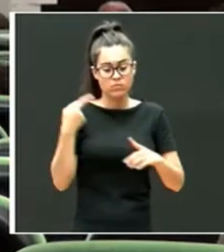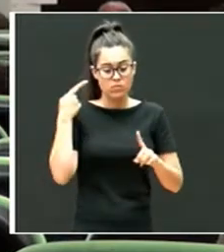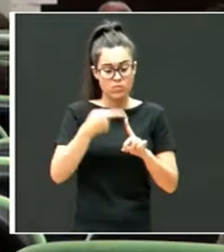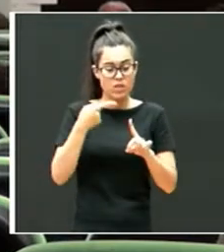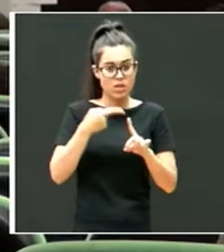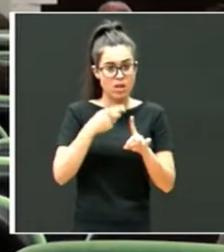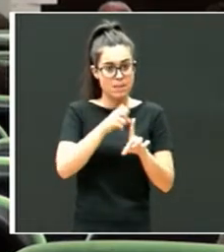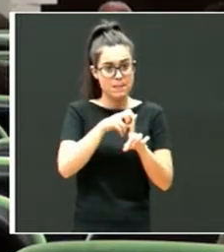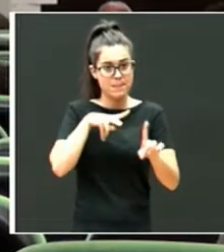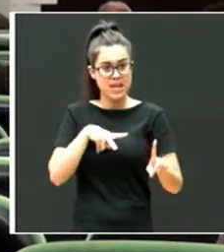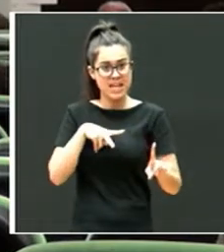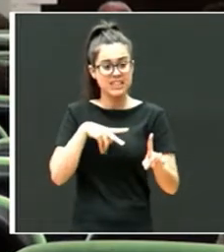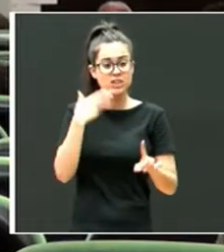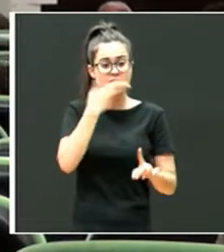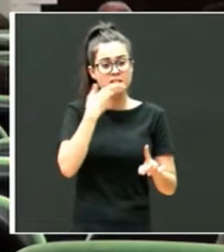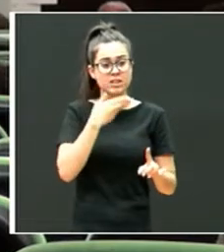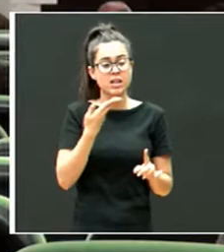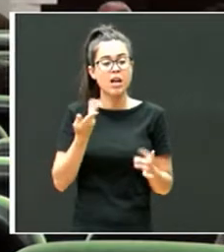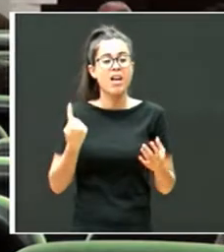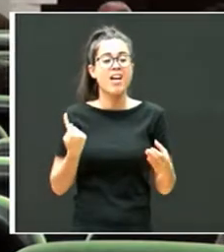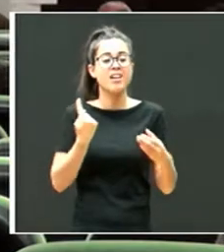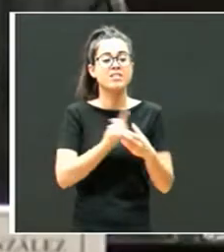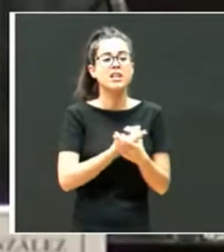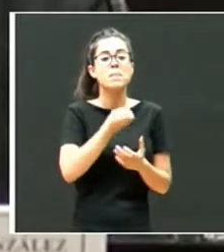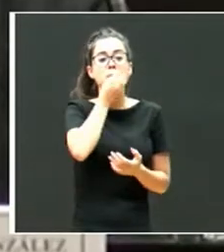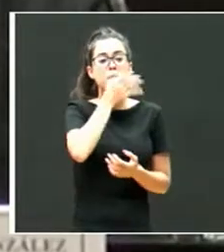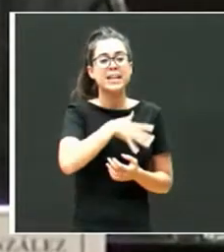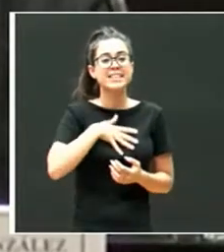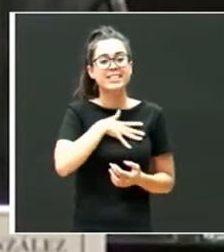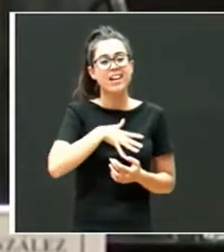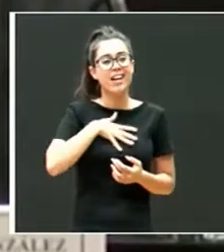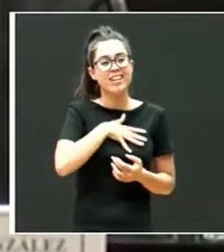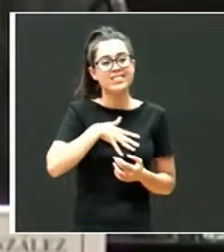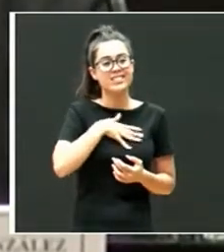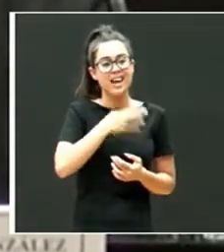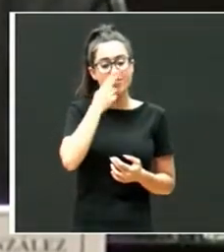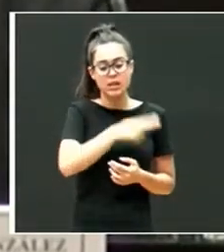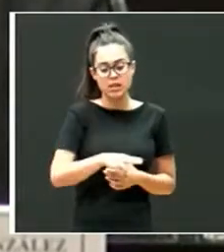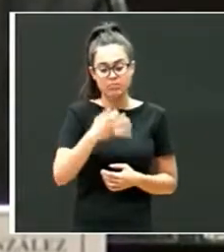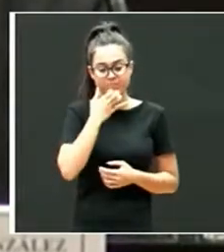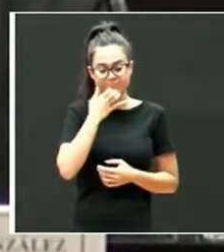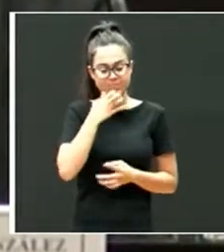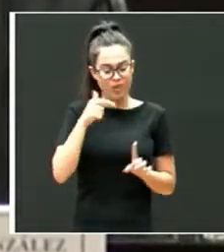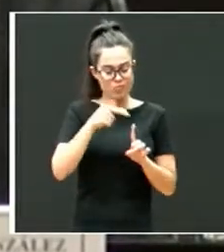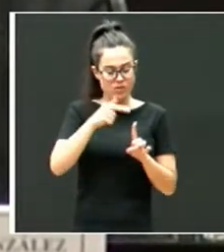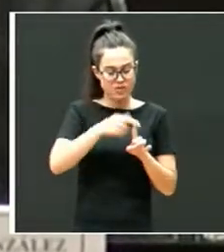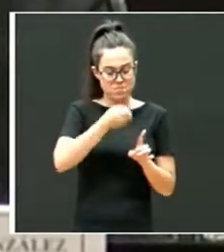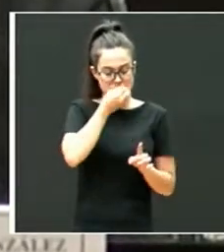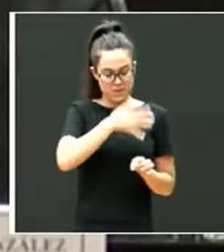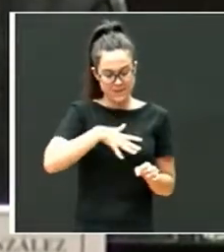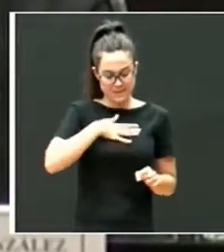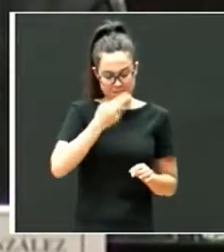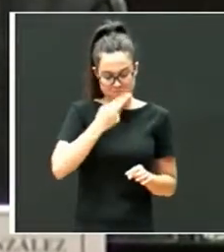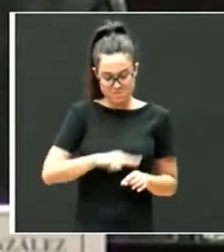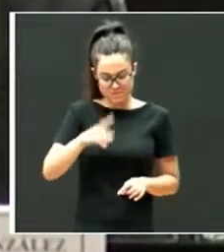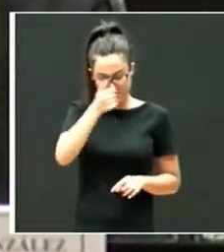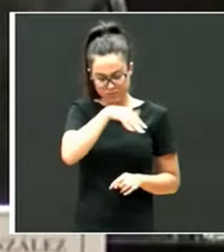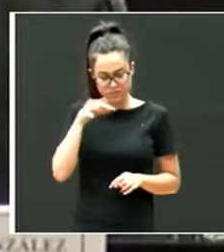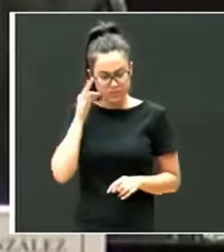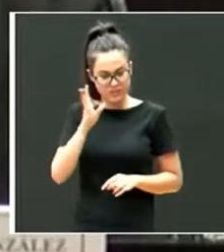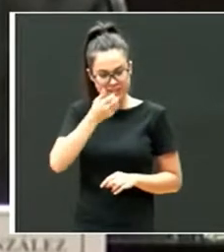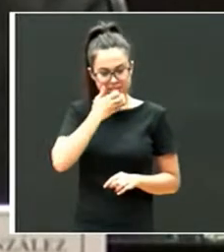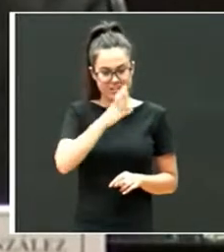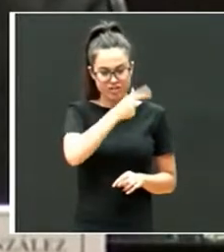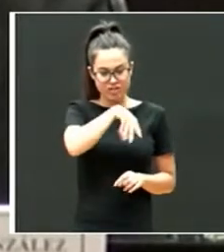perspectiva de la escuela inclusiva es el bienestar del niño. Porque si ese es el foco y si realmente nuestra intervención la